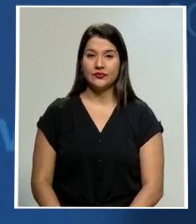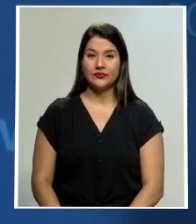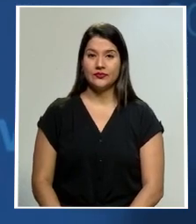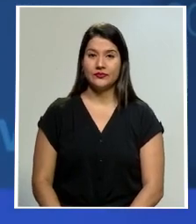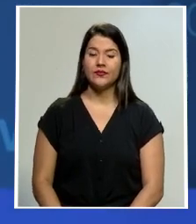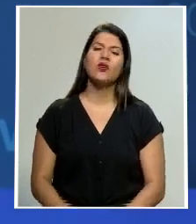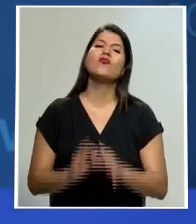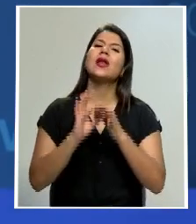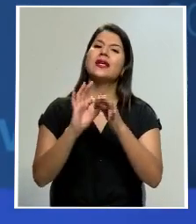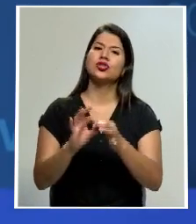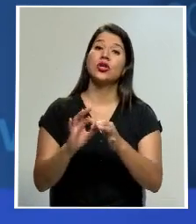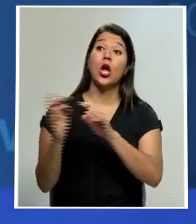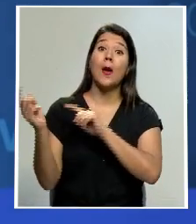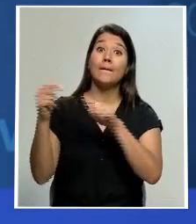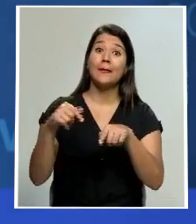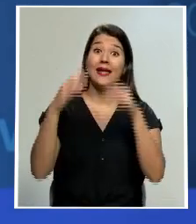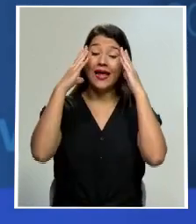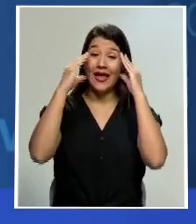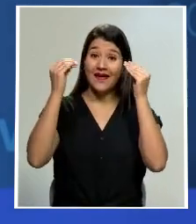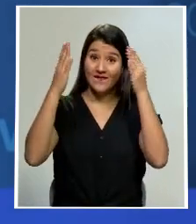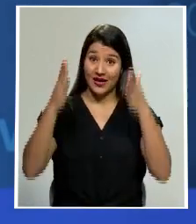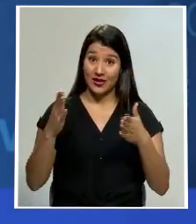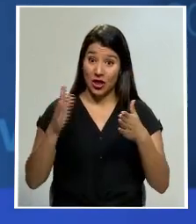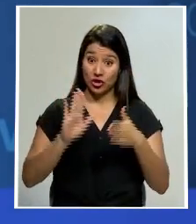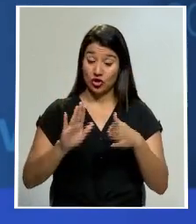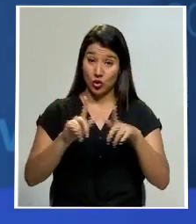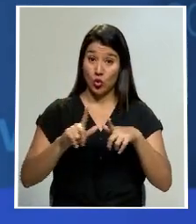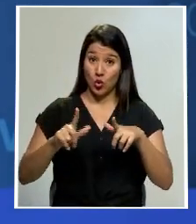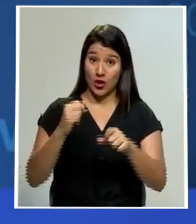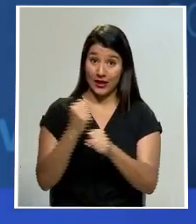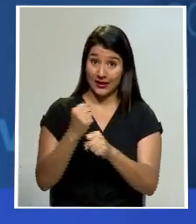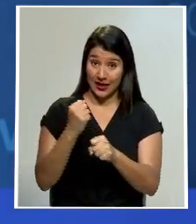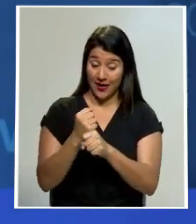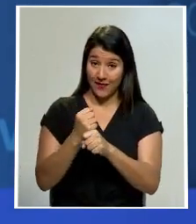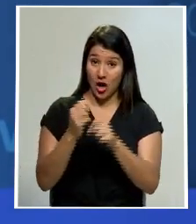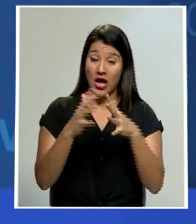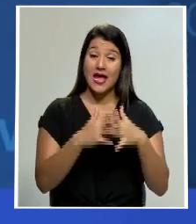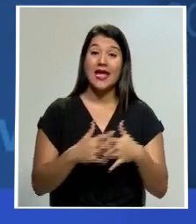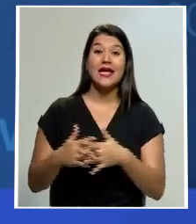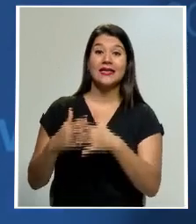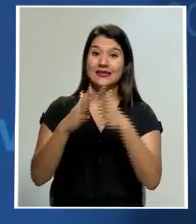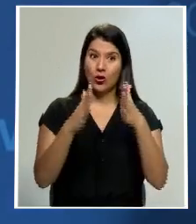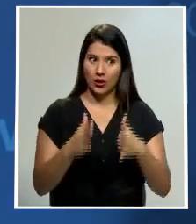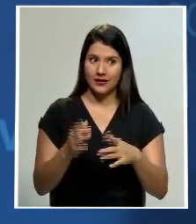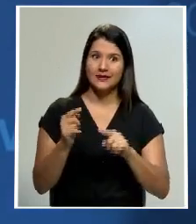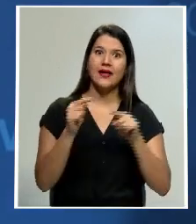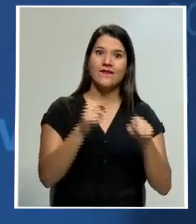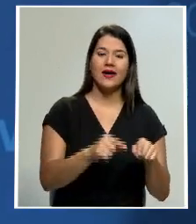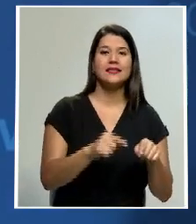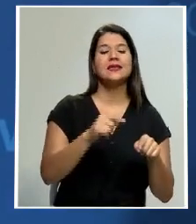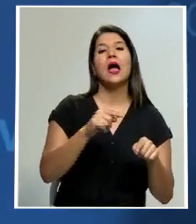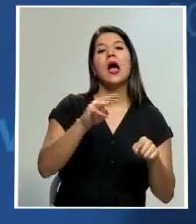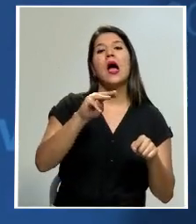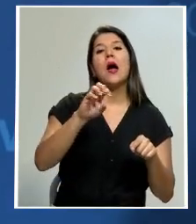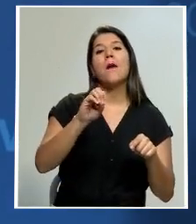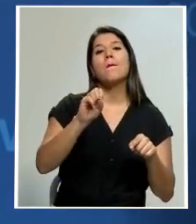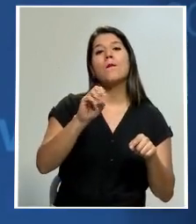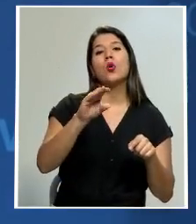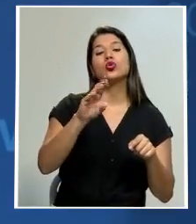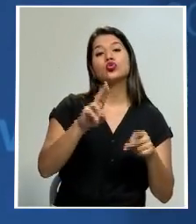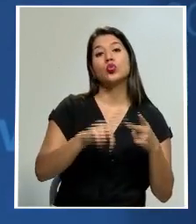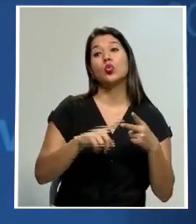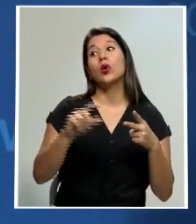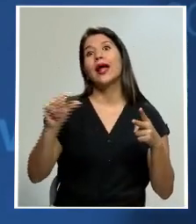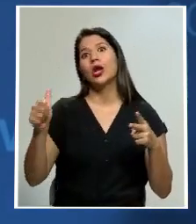Sobre el regreso de los embajadores a su lugar de trabajo el estadounidense a Moscú y el ruso a Washington acordamos que este problema está